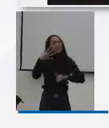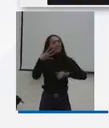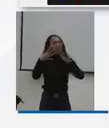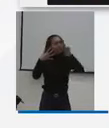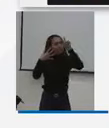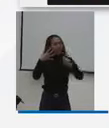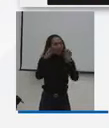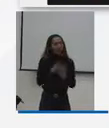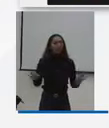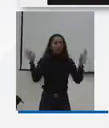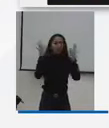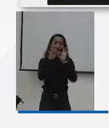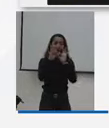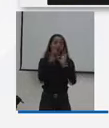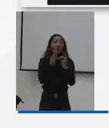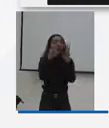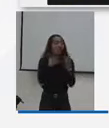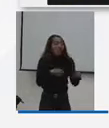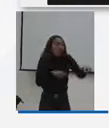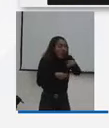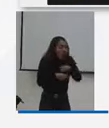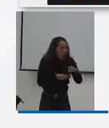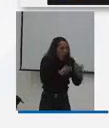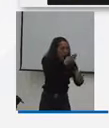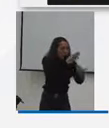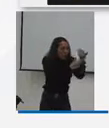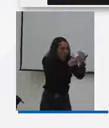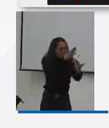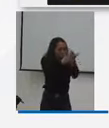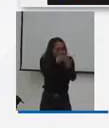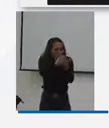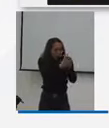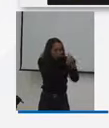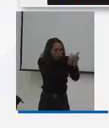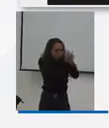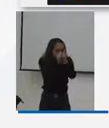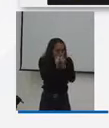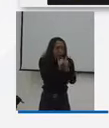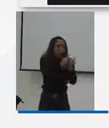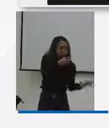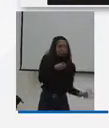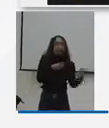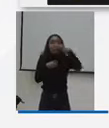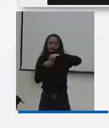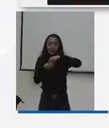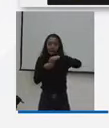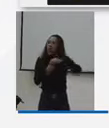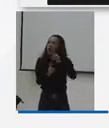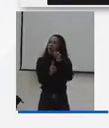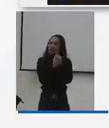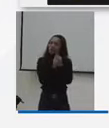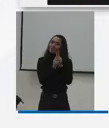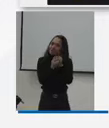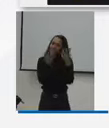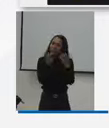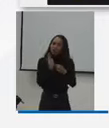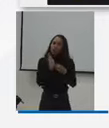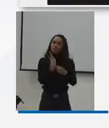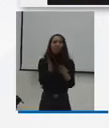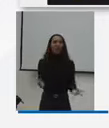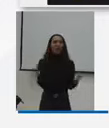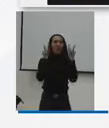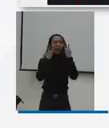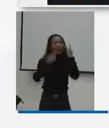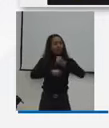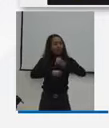quiere desempeñar en el deporte asociado como una forma de proteger la buena gobernanza y la transparencia en este